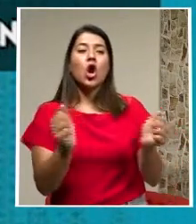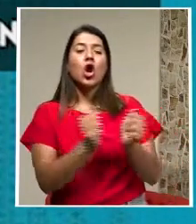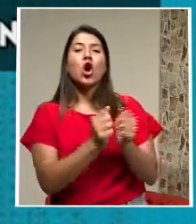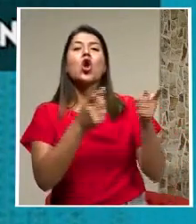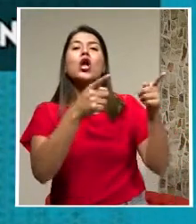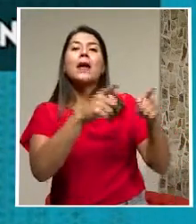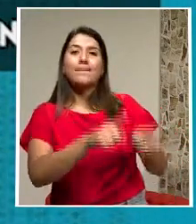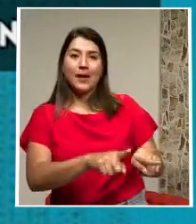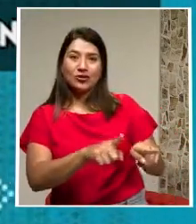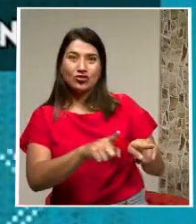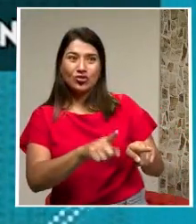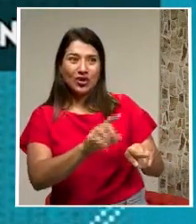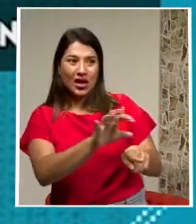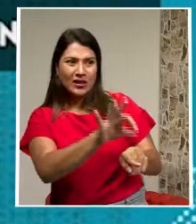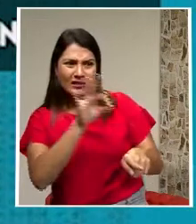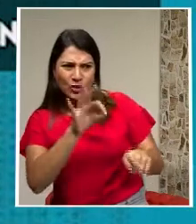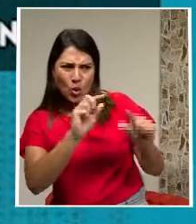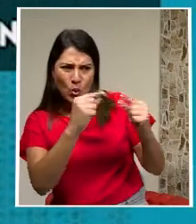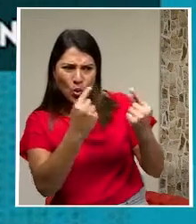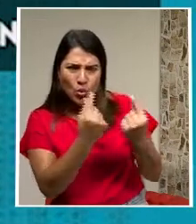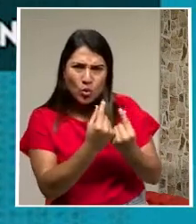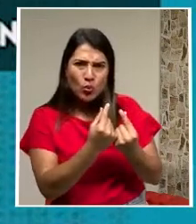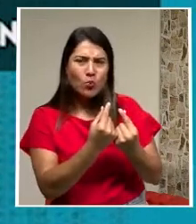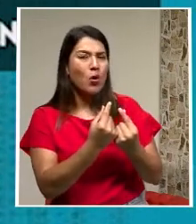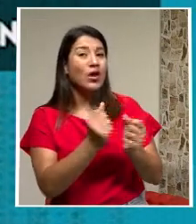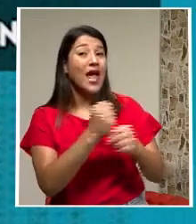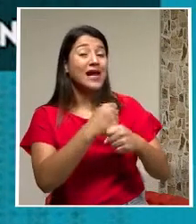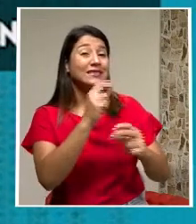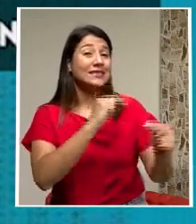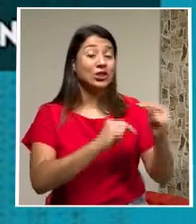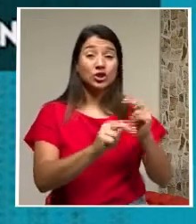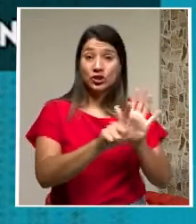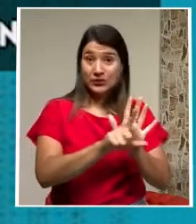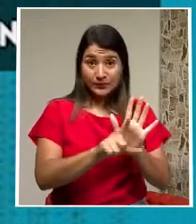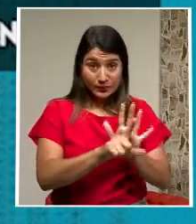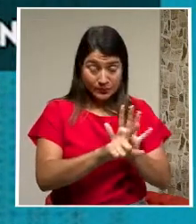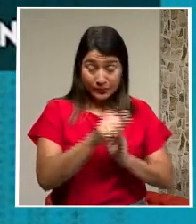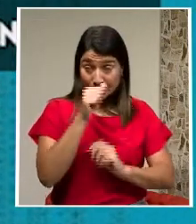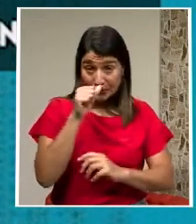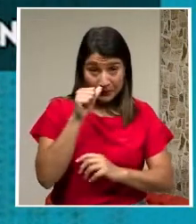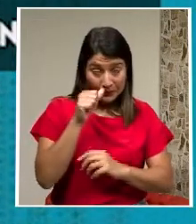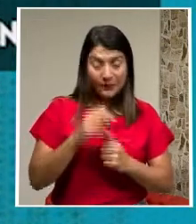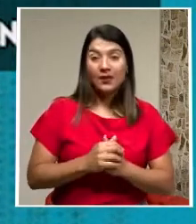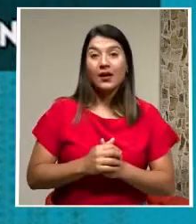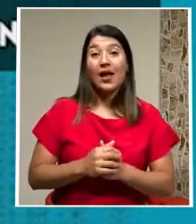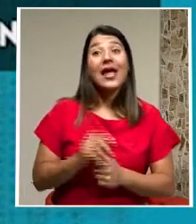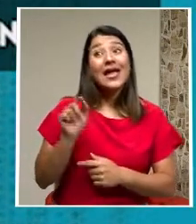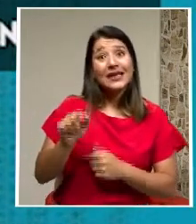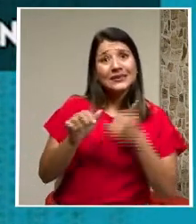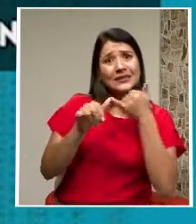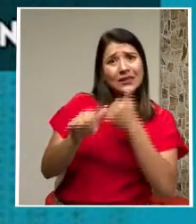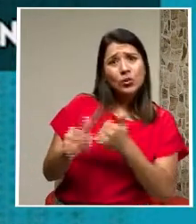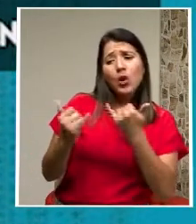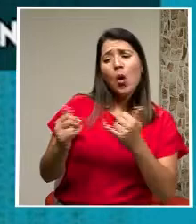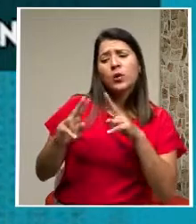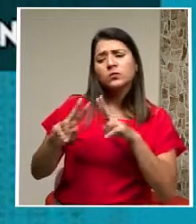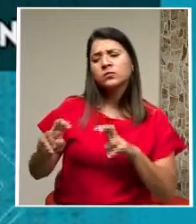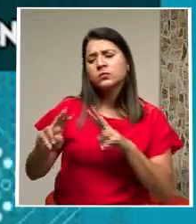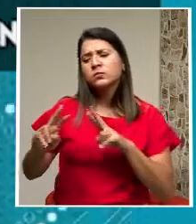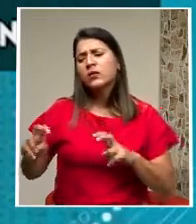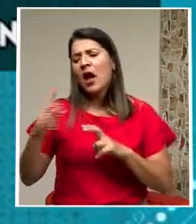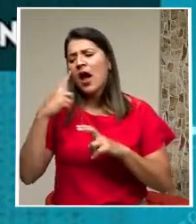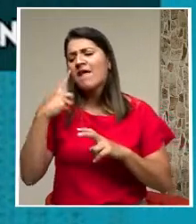que se tramita en la Fiscalía Junta contra el narcotráfico y delitos conexos esta denuncia está siendo analizada para la